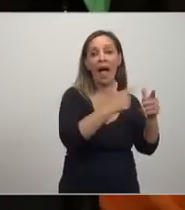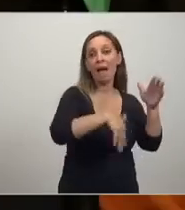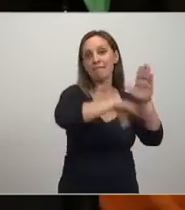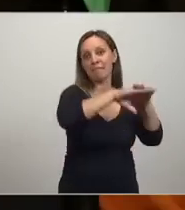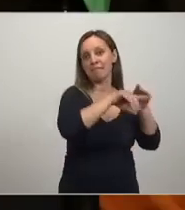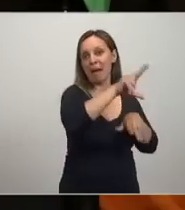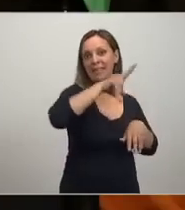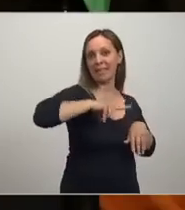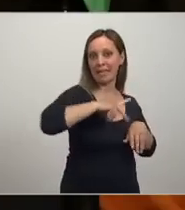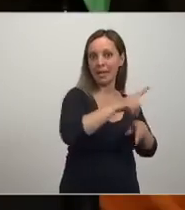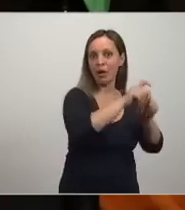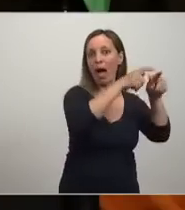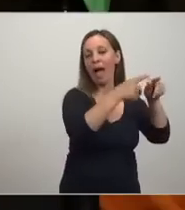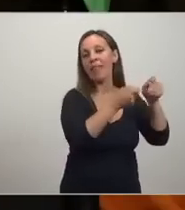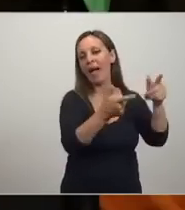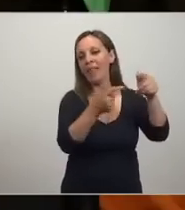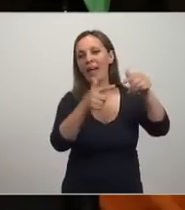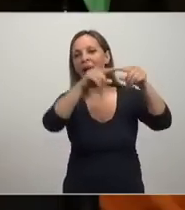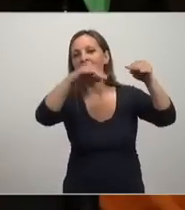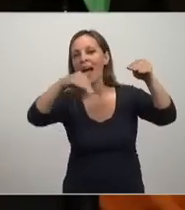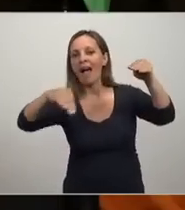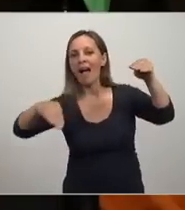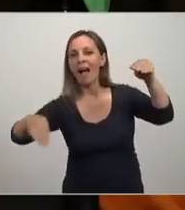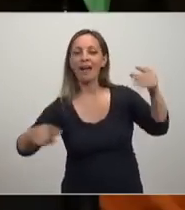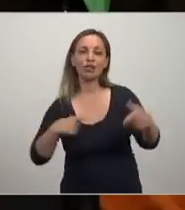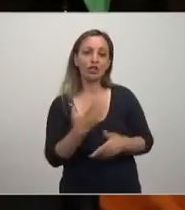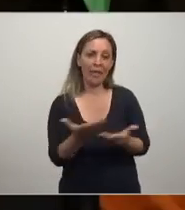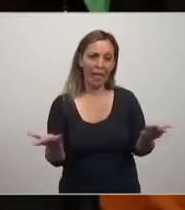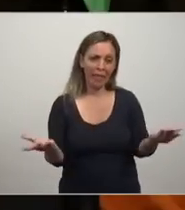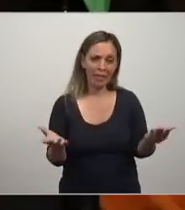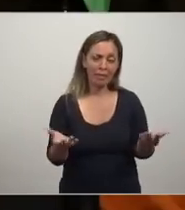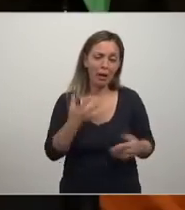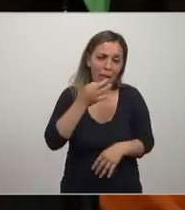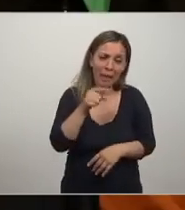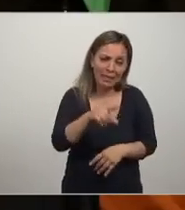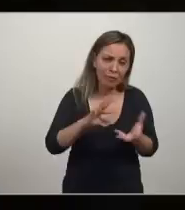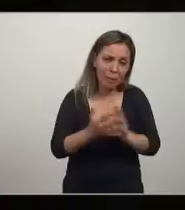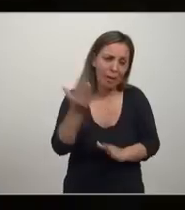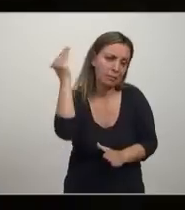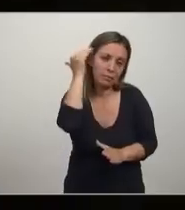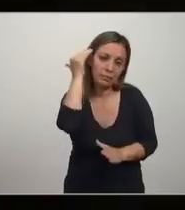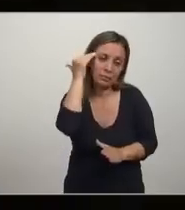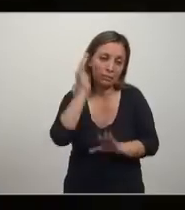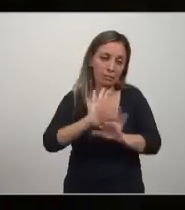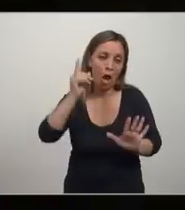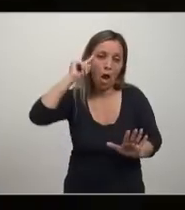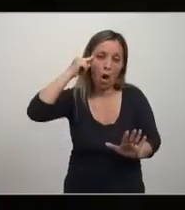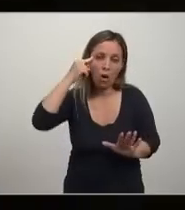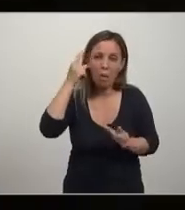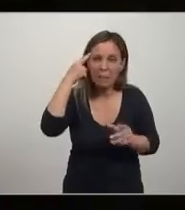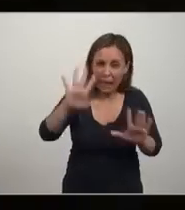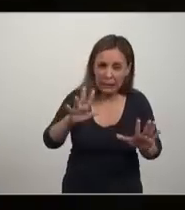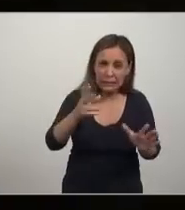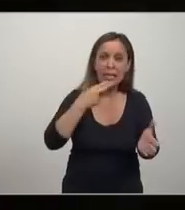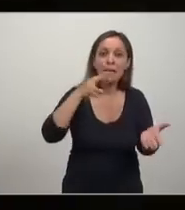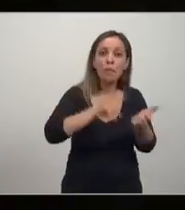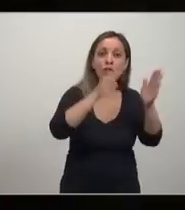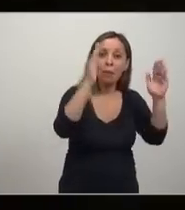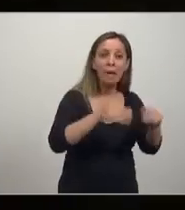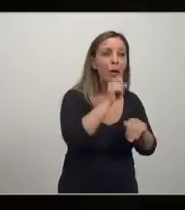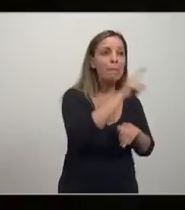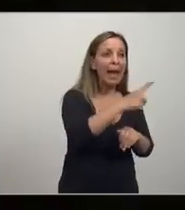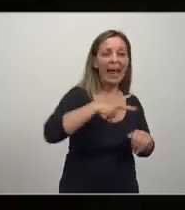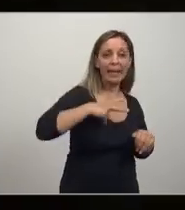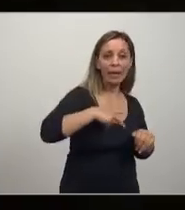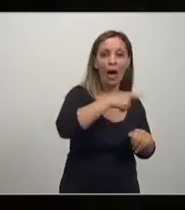La evidencia nuevamente destroza estos dislates. Realmente, esto ya es demencia. Decir que reduciendo el impuesto a los ricos pues se benefician